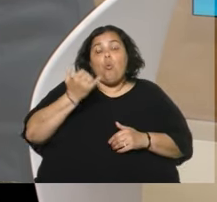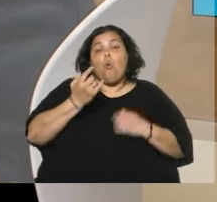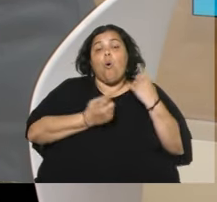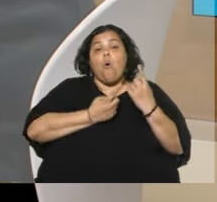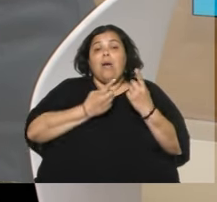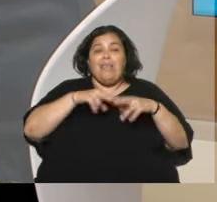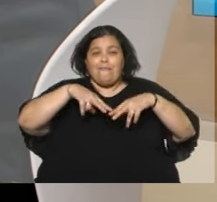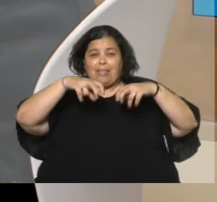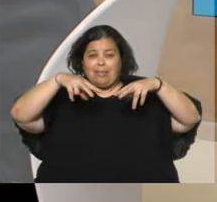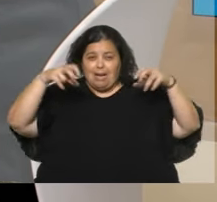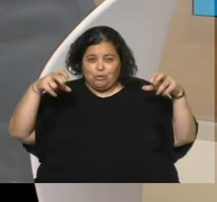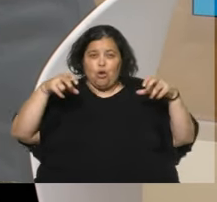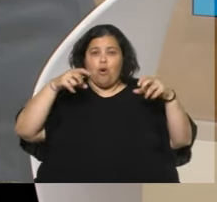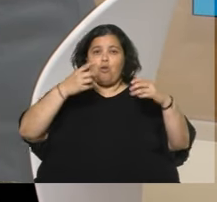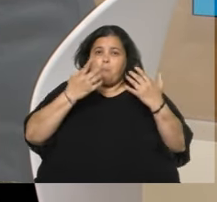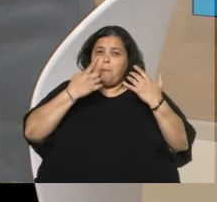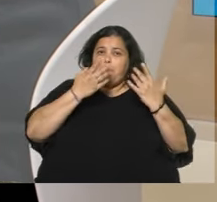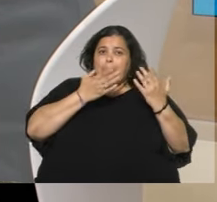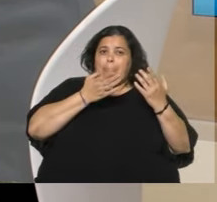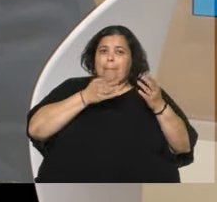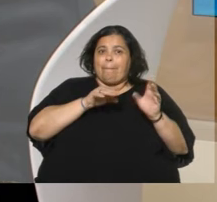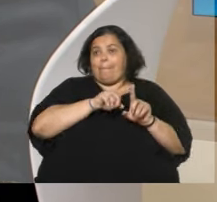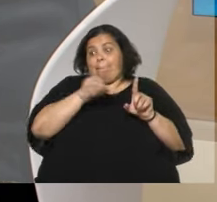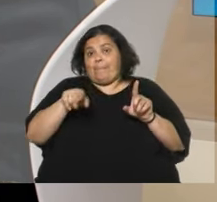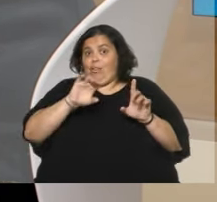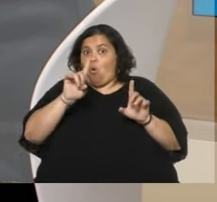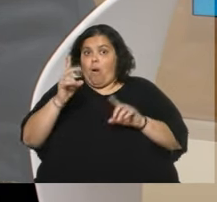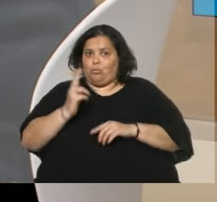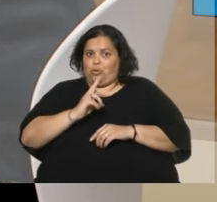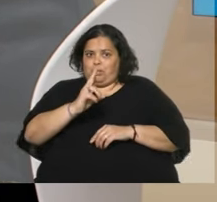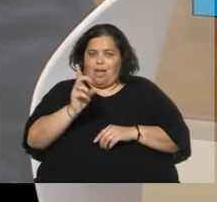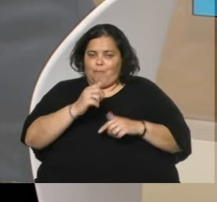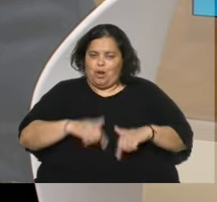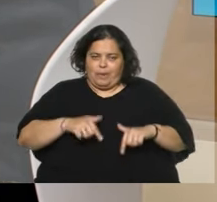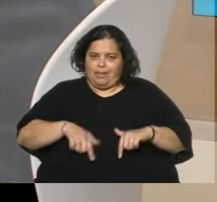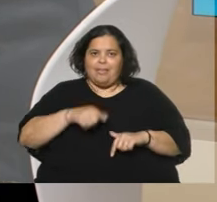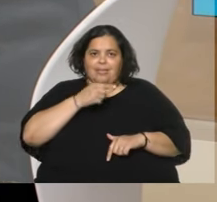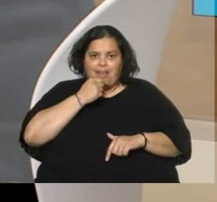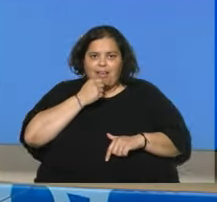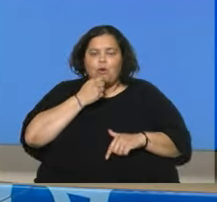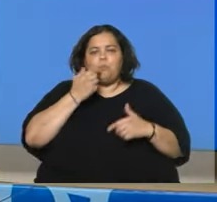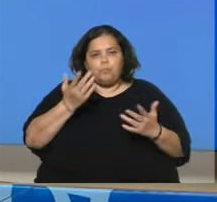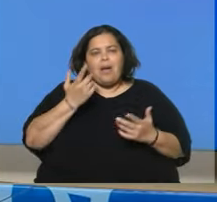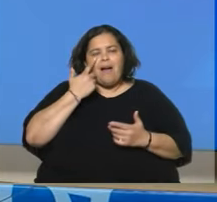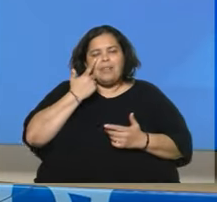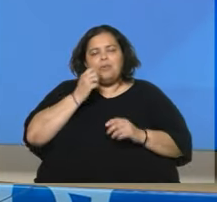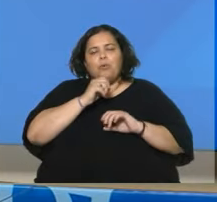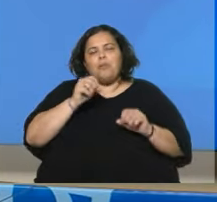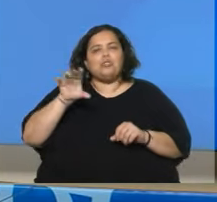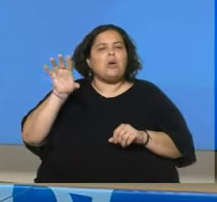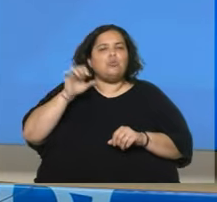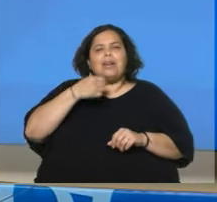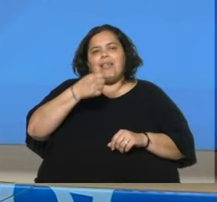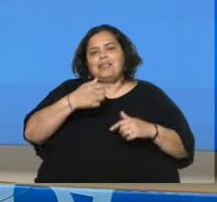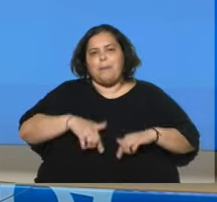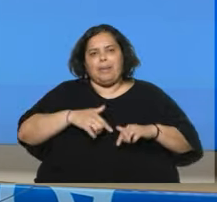una investigación paralela, extraoficial, o sea, no autorizada por el Ministerio del Interior. Tiene un segundo, a ver si podemos escuchar al ministro